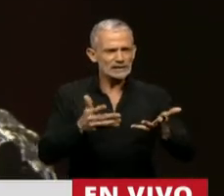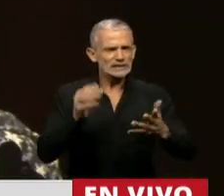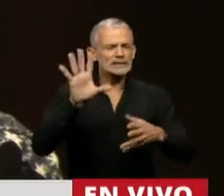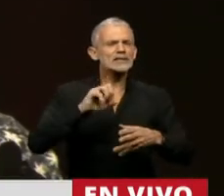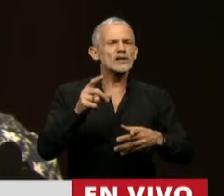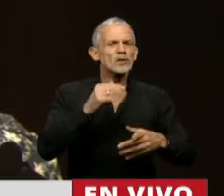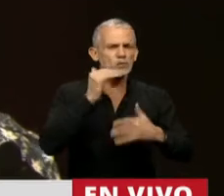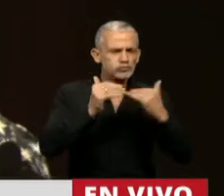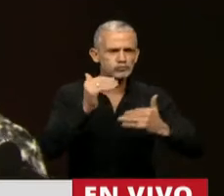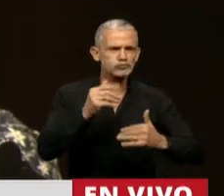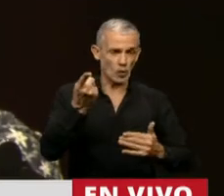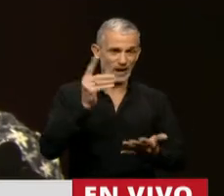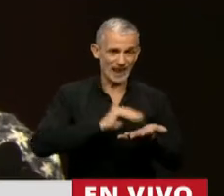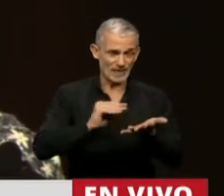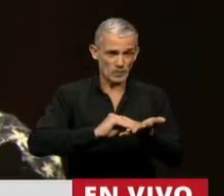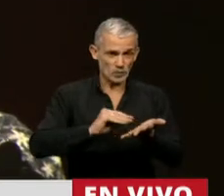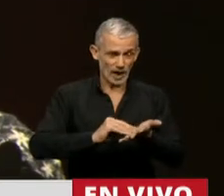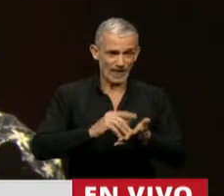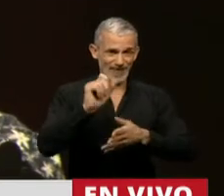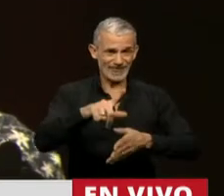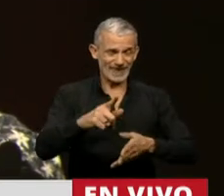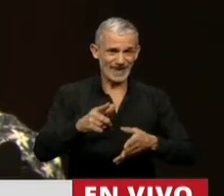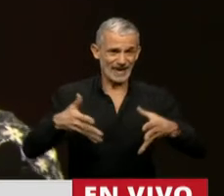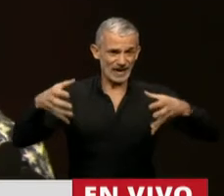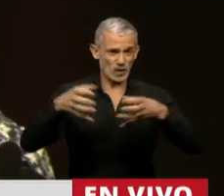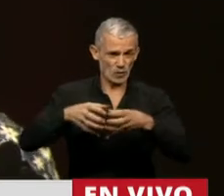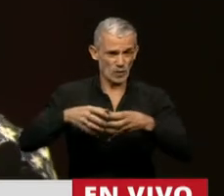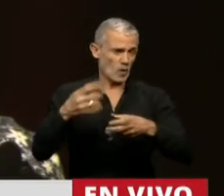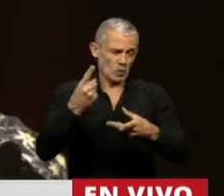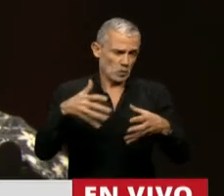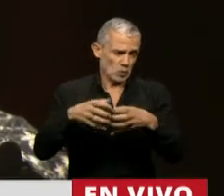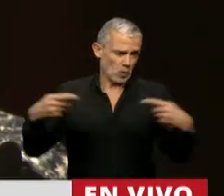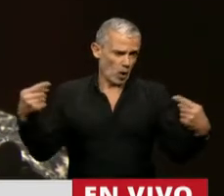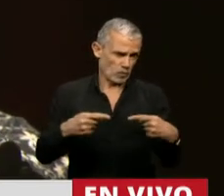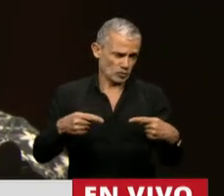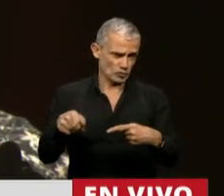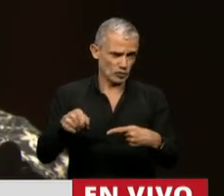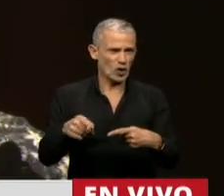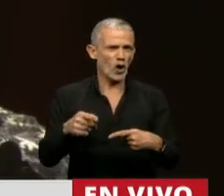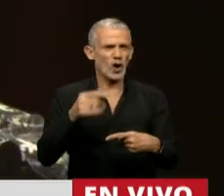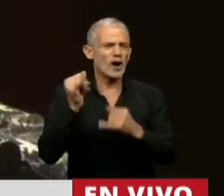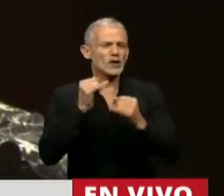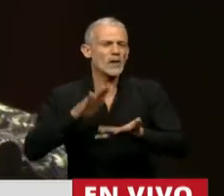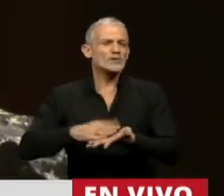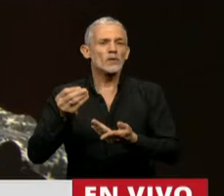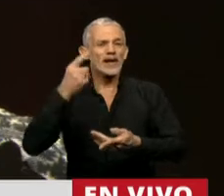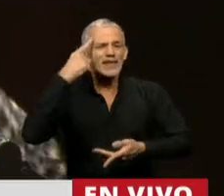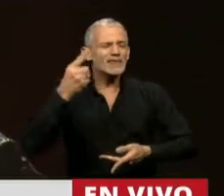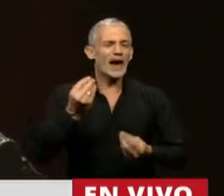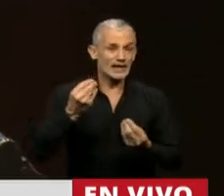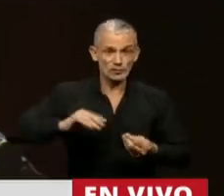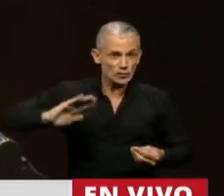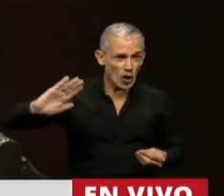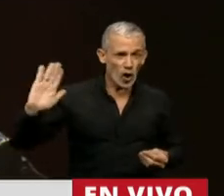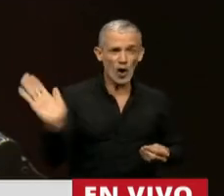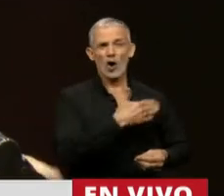la mención de lo que una diputada de uno de los bloques opositores mencionaba sobre esta idea de que todo